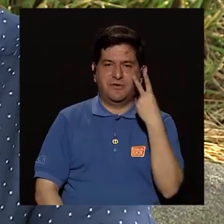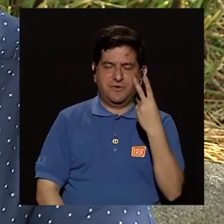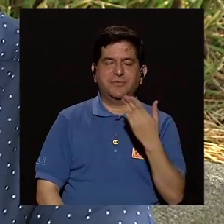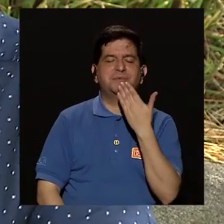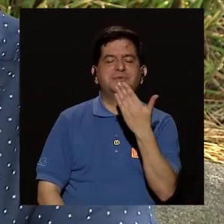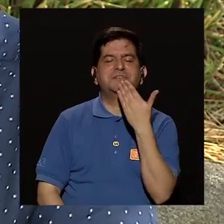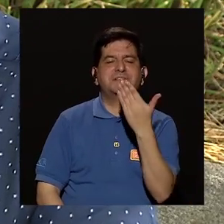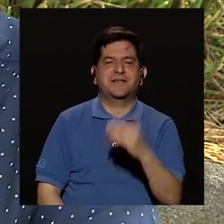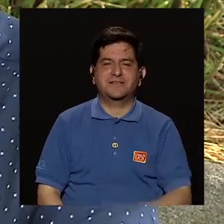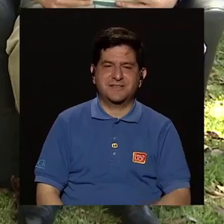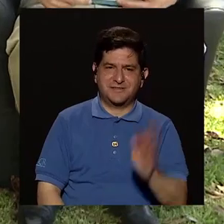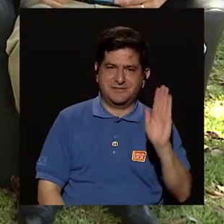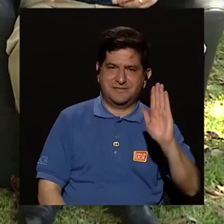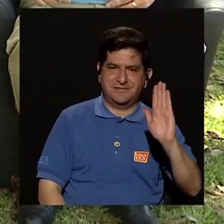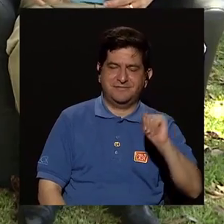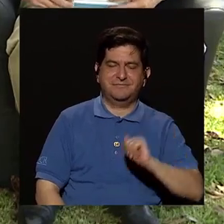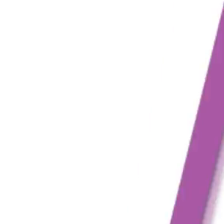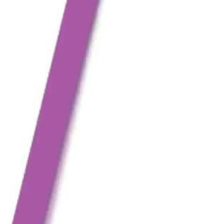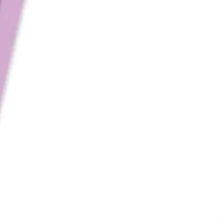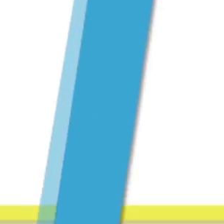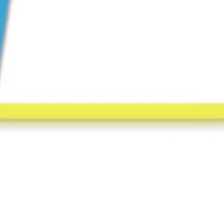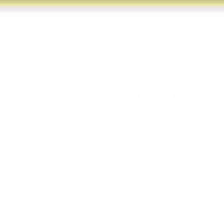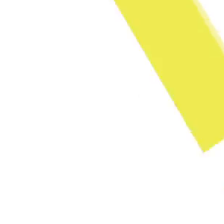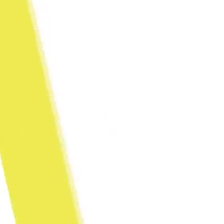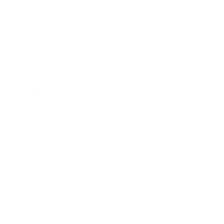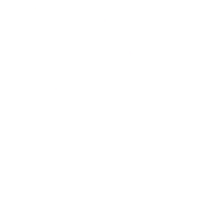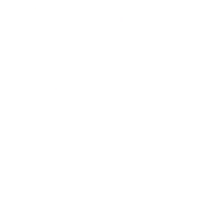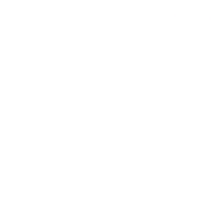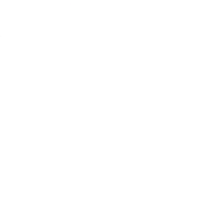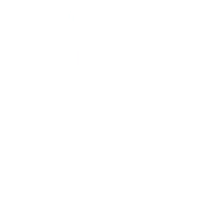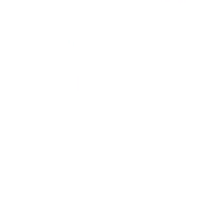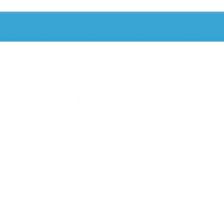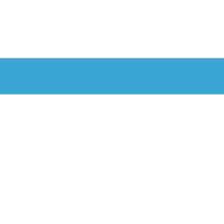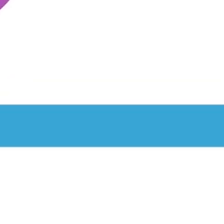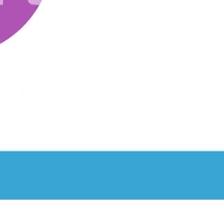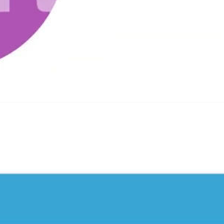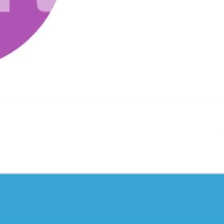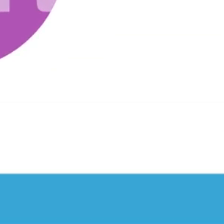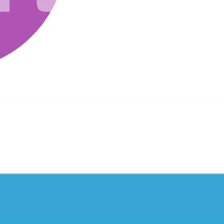las 5 de la tarde nos vemos gracias hasta luego hasta